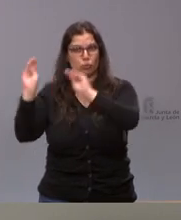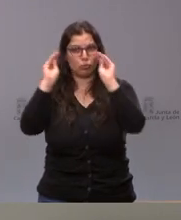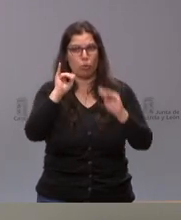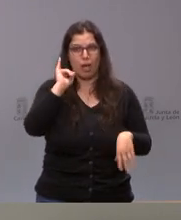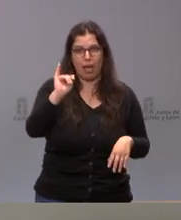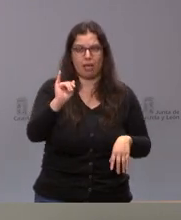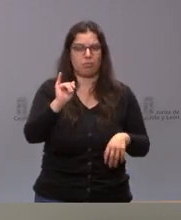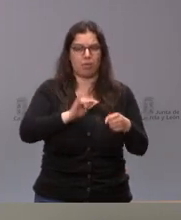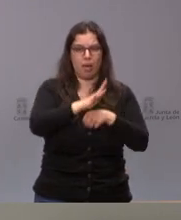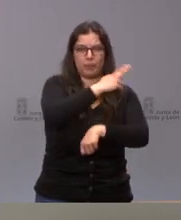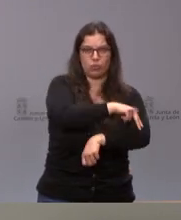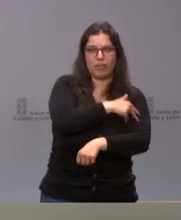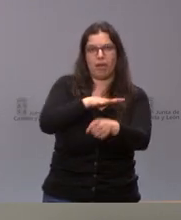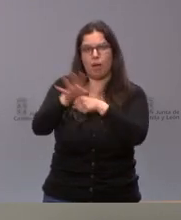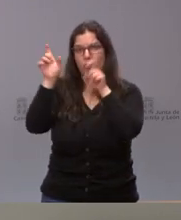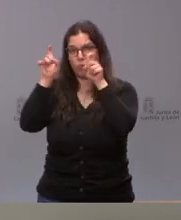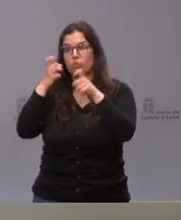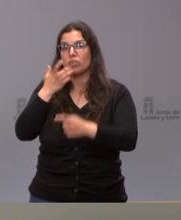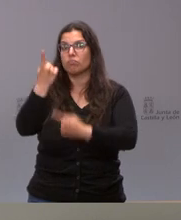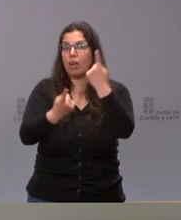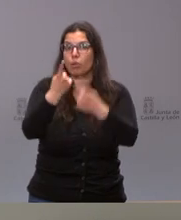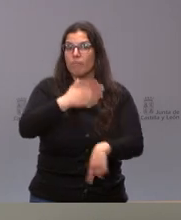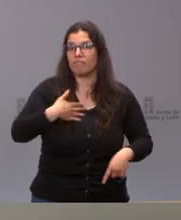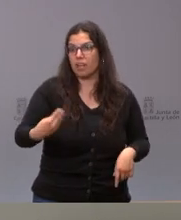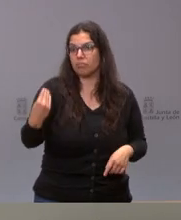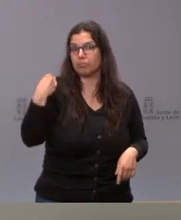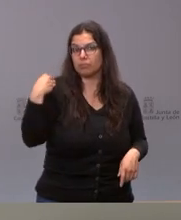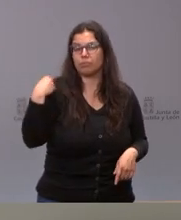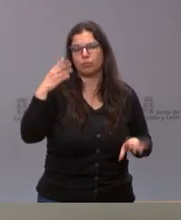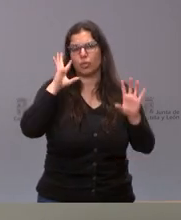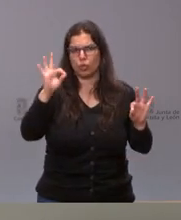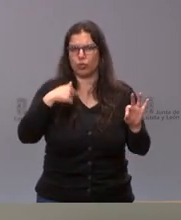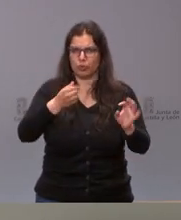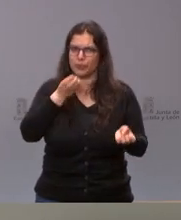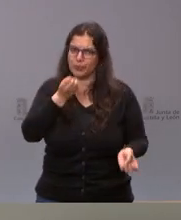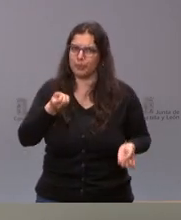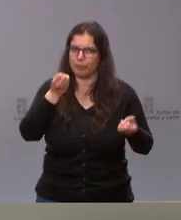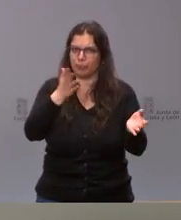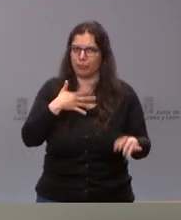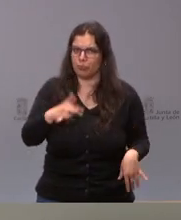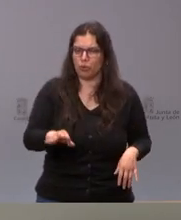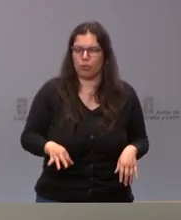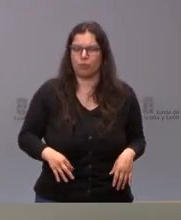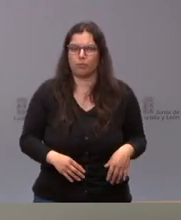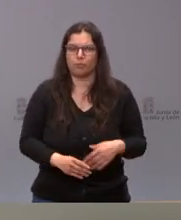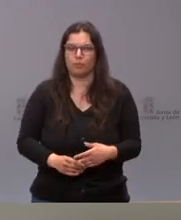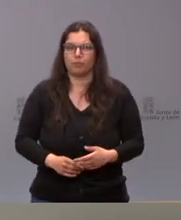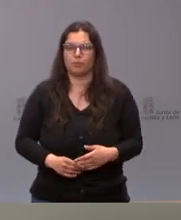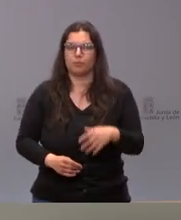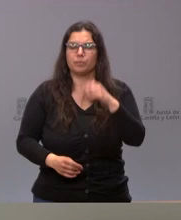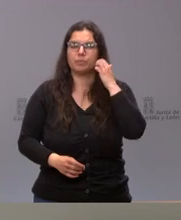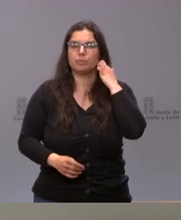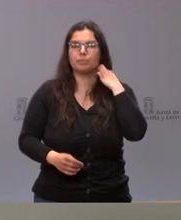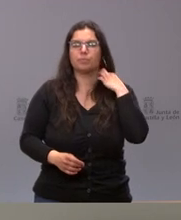como en educación. Si alguna persona quisiera disponer de los mismos, pues, lógicamente, se los puedo aportar